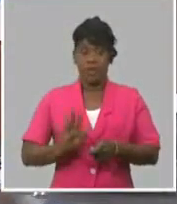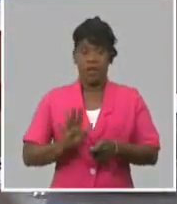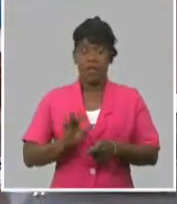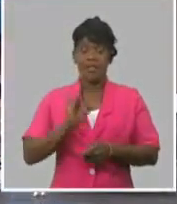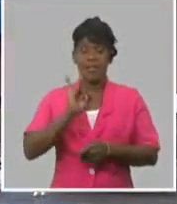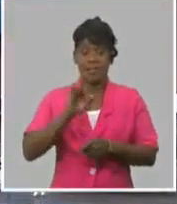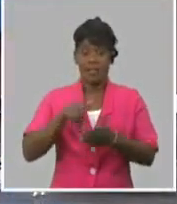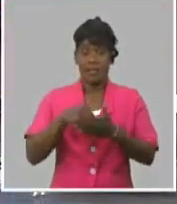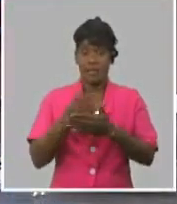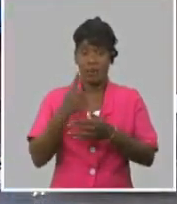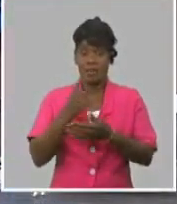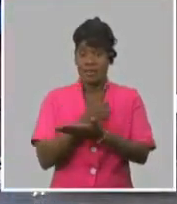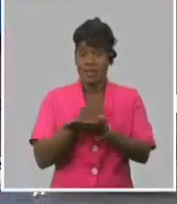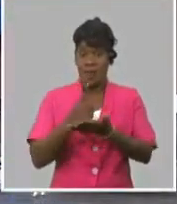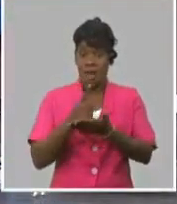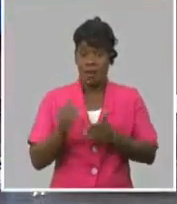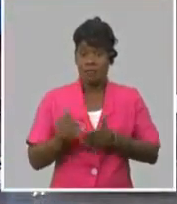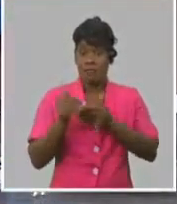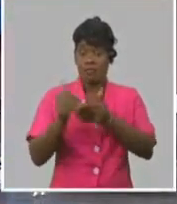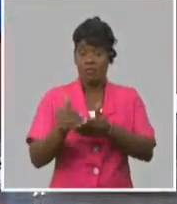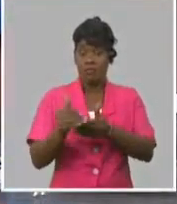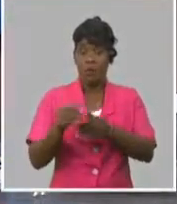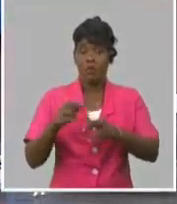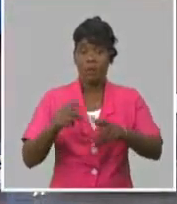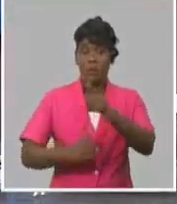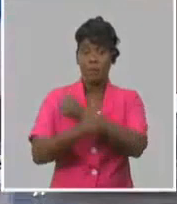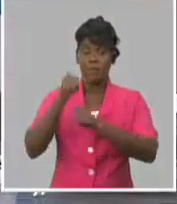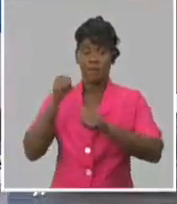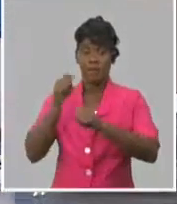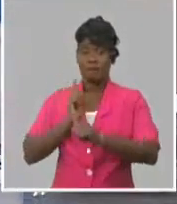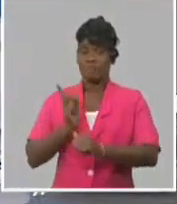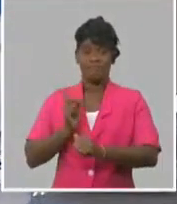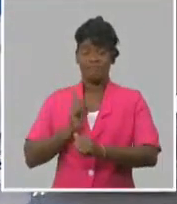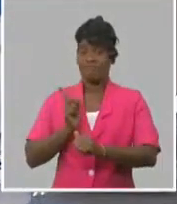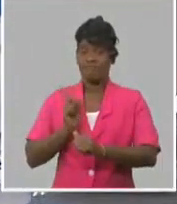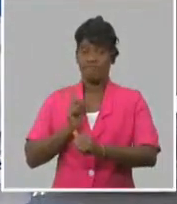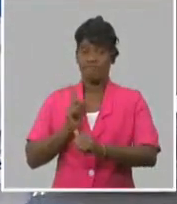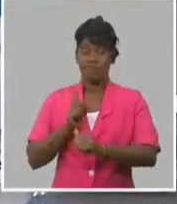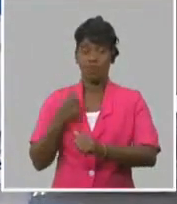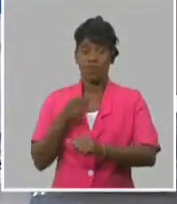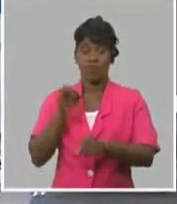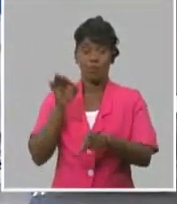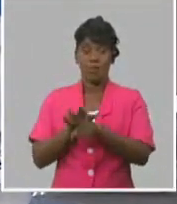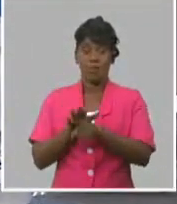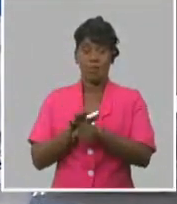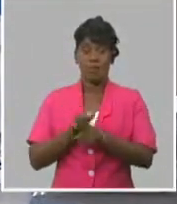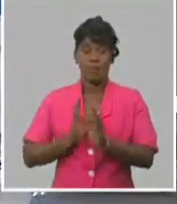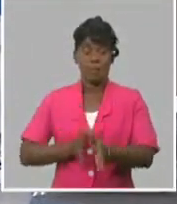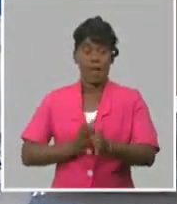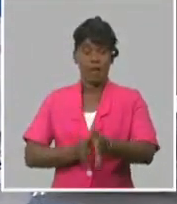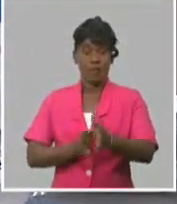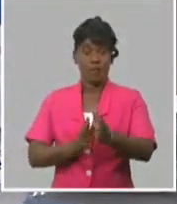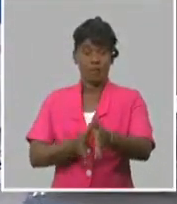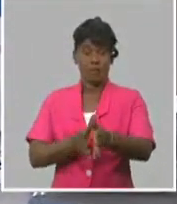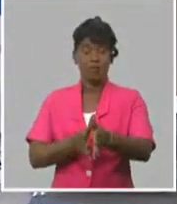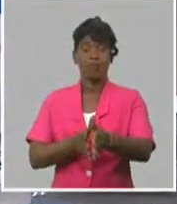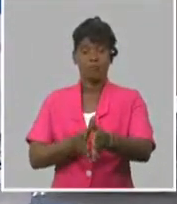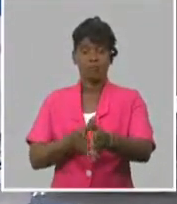siete días después no puede virar atrás. Este es un proceso que cuando inicia usted tiene que seguir con él